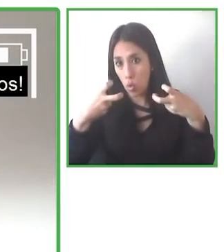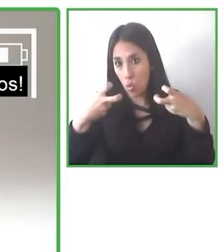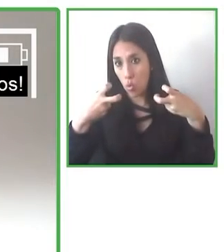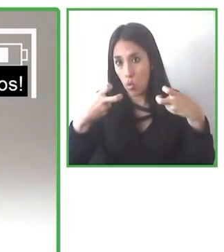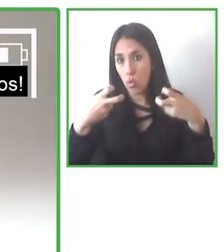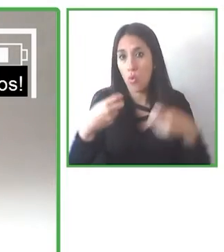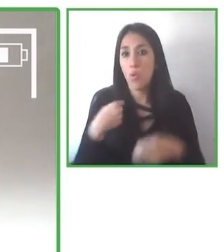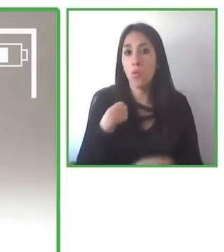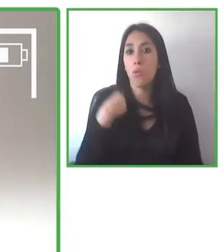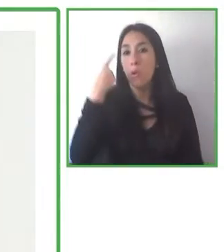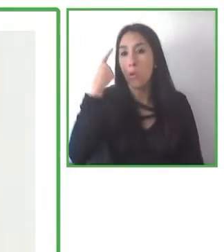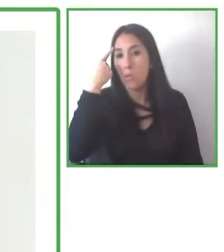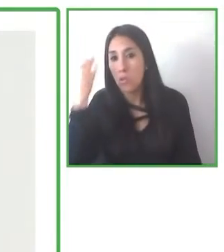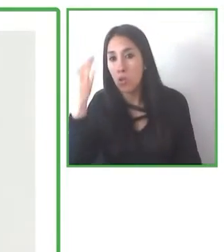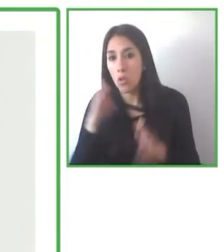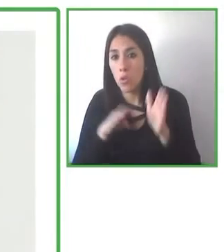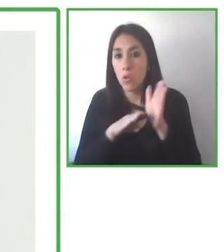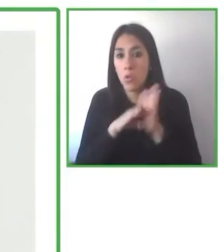maravillosos.